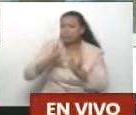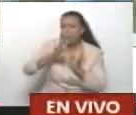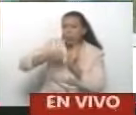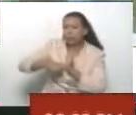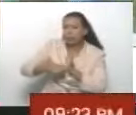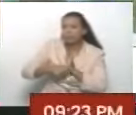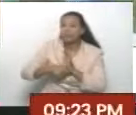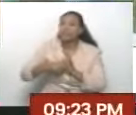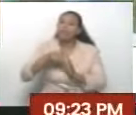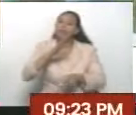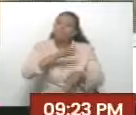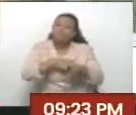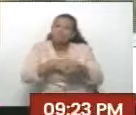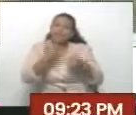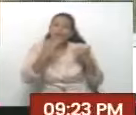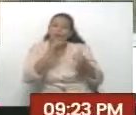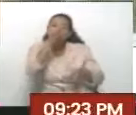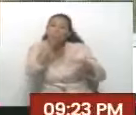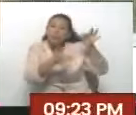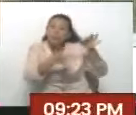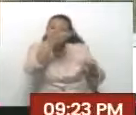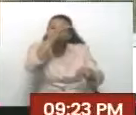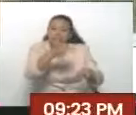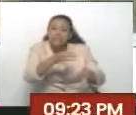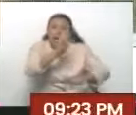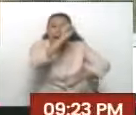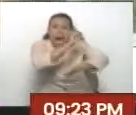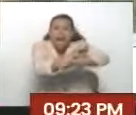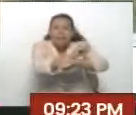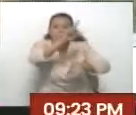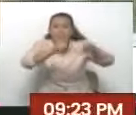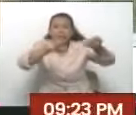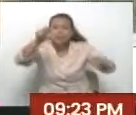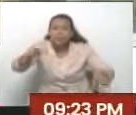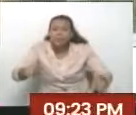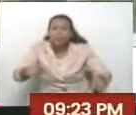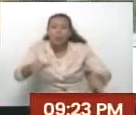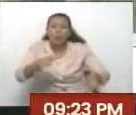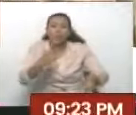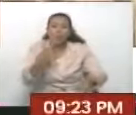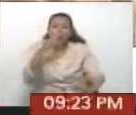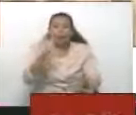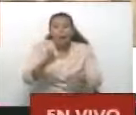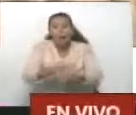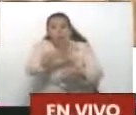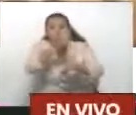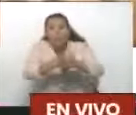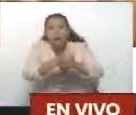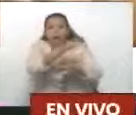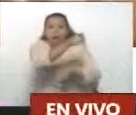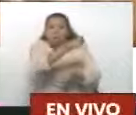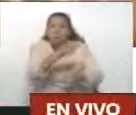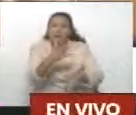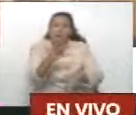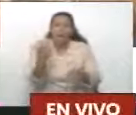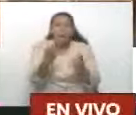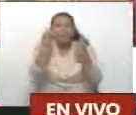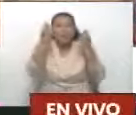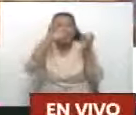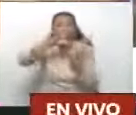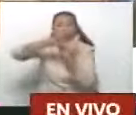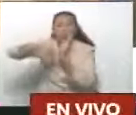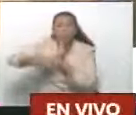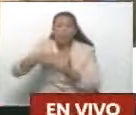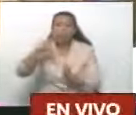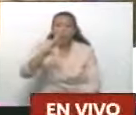haber justicia, tiene que haber cárcel para todos los involucrados y promotores del rombo de